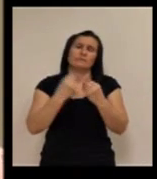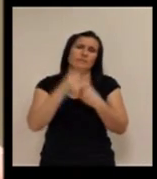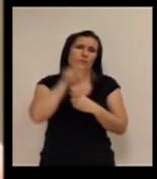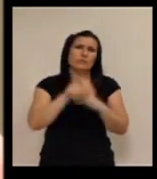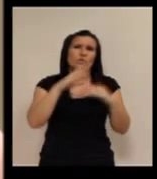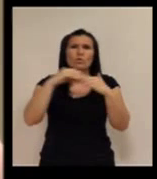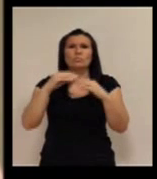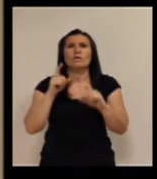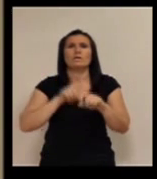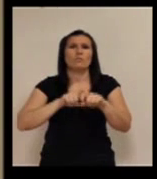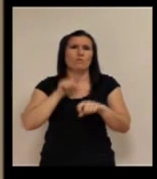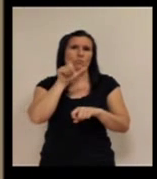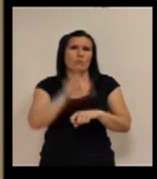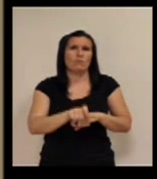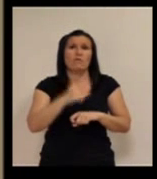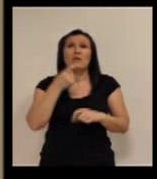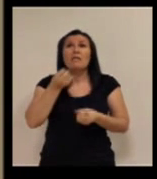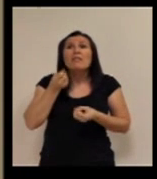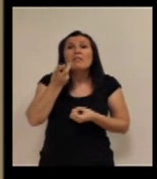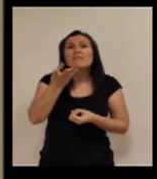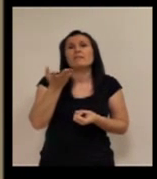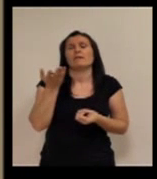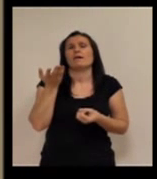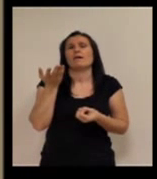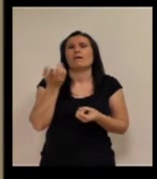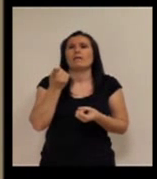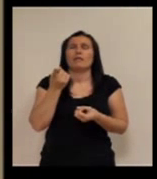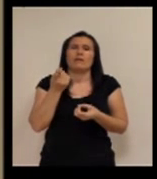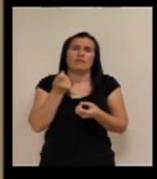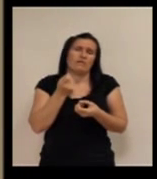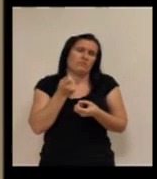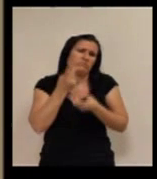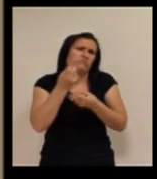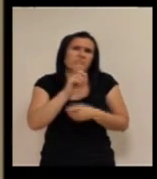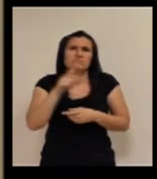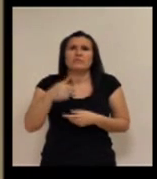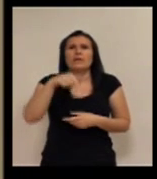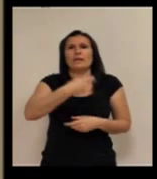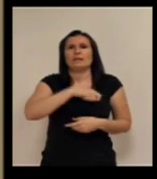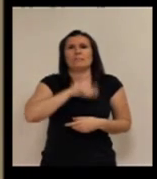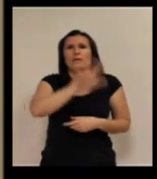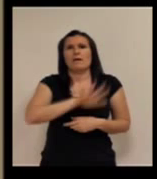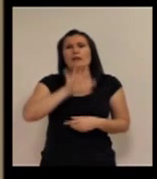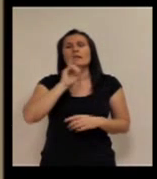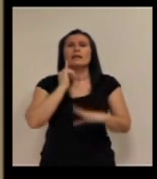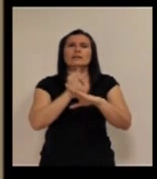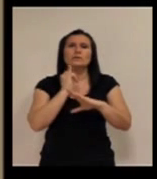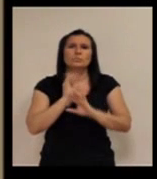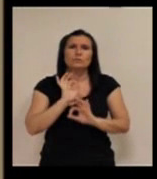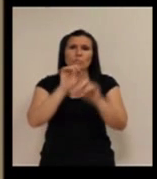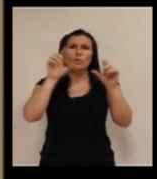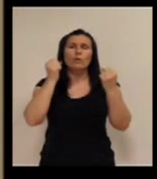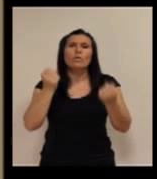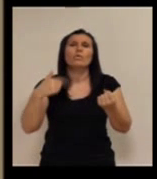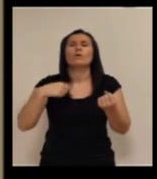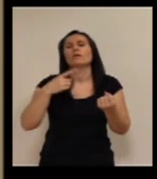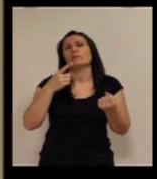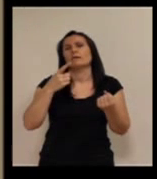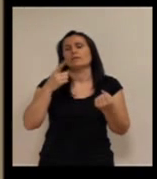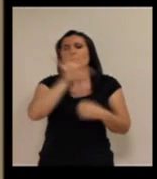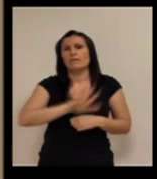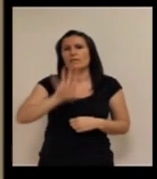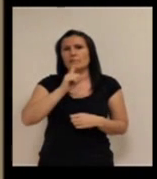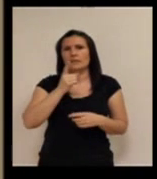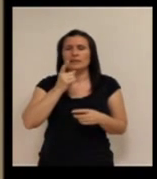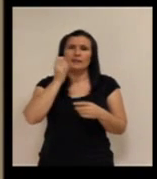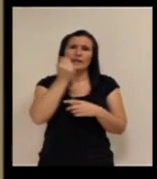¿no? Por dar alguna cifra sin querer marear en España, según el Instituto Nacional de Estadística, hay